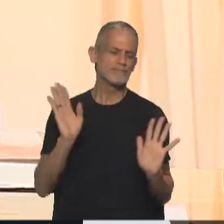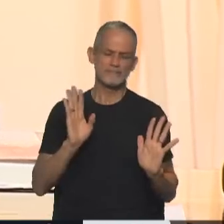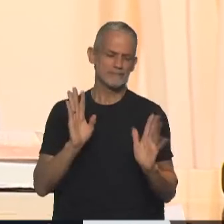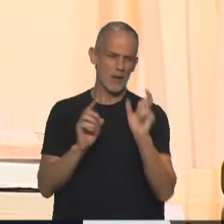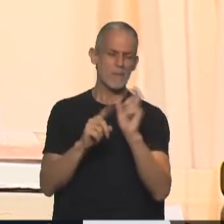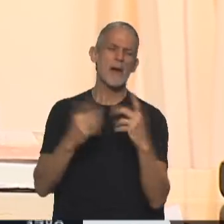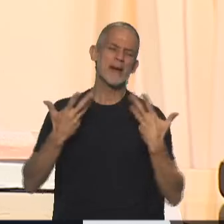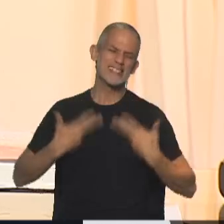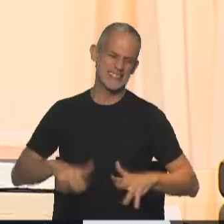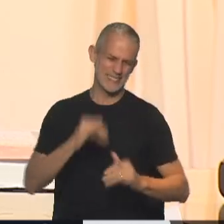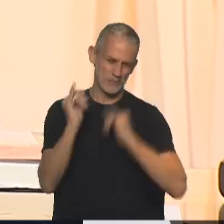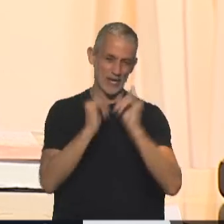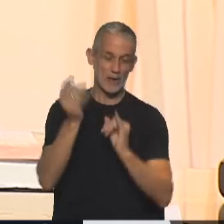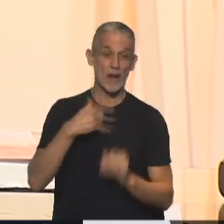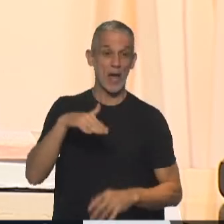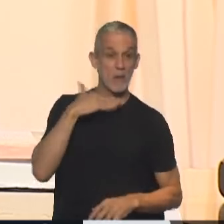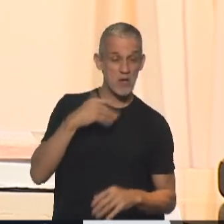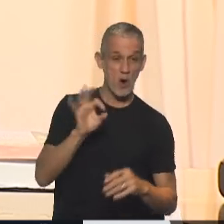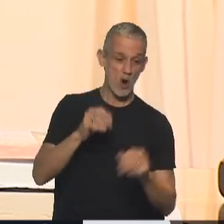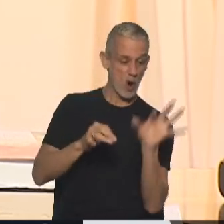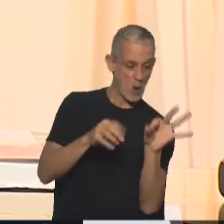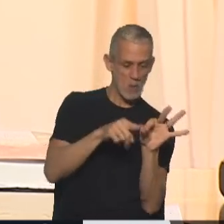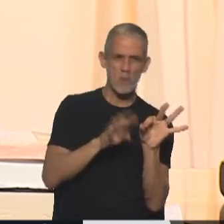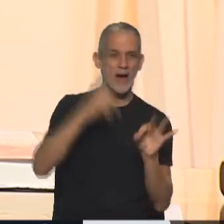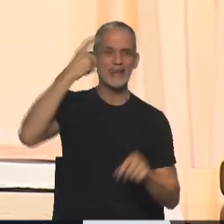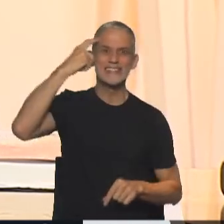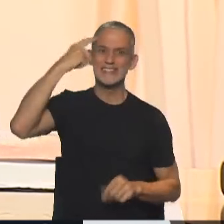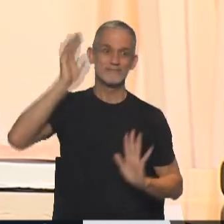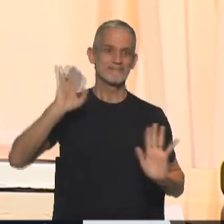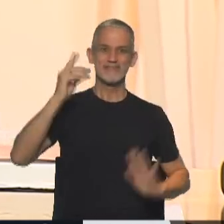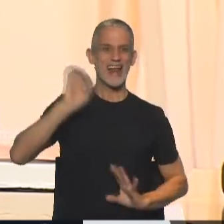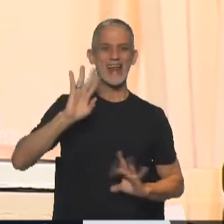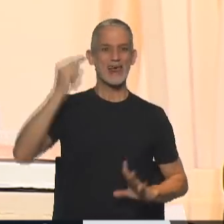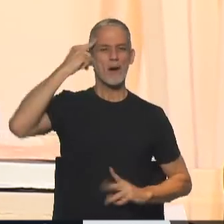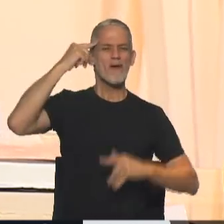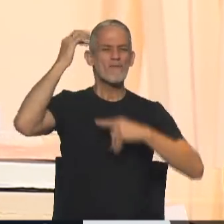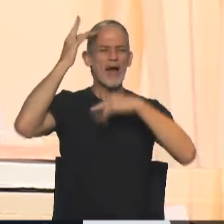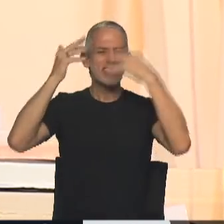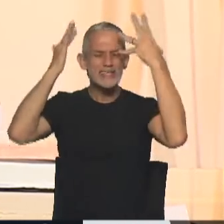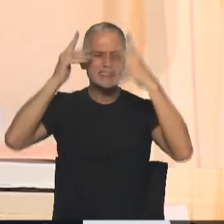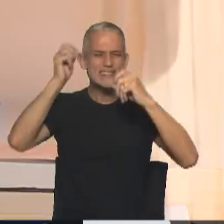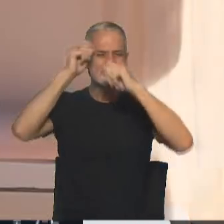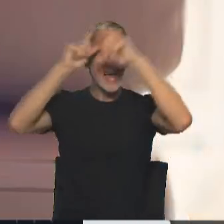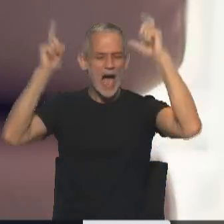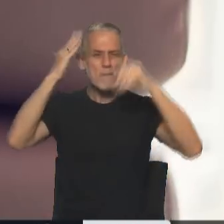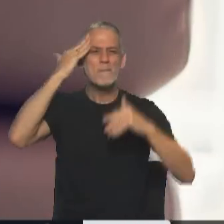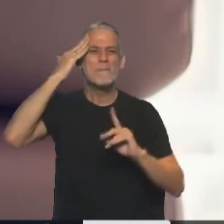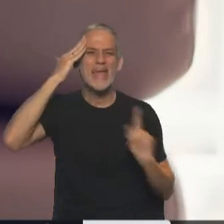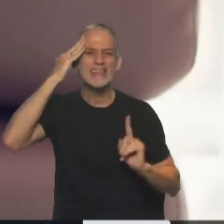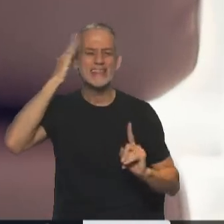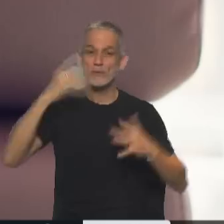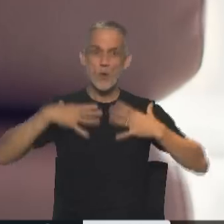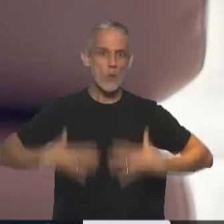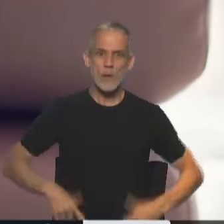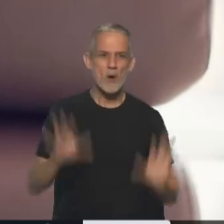términos simples, el órgano sexual es el psiquismo, es la fantasía, es la mente, es todo el